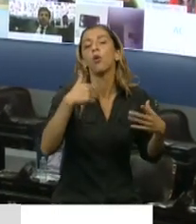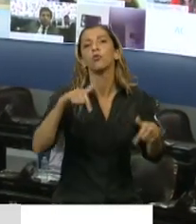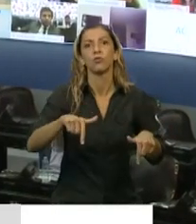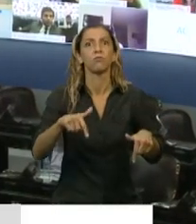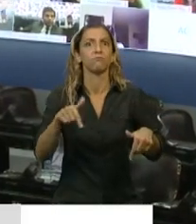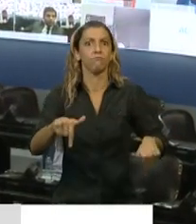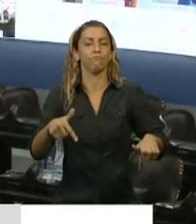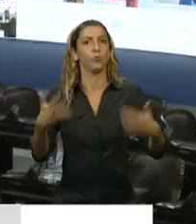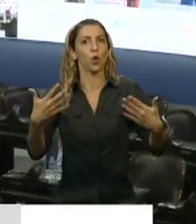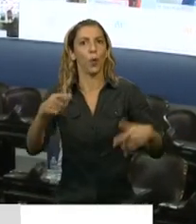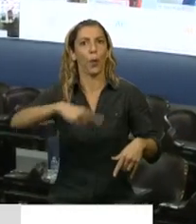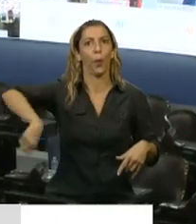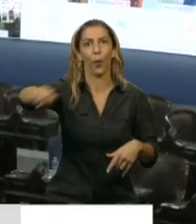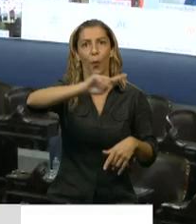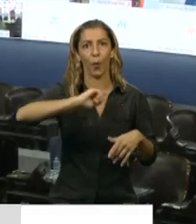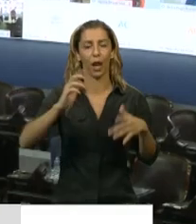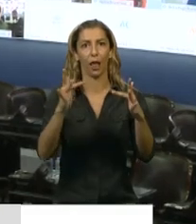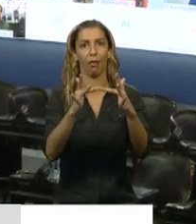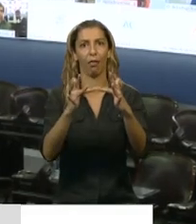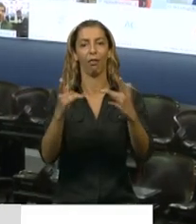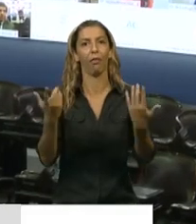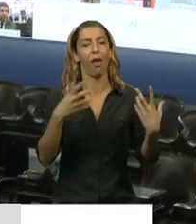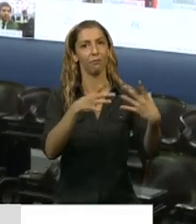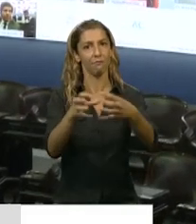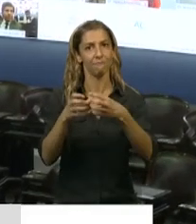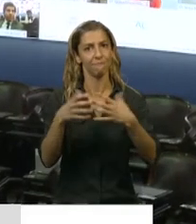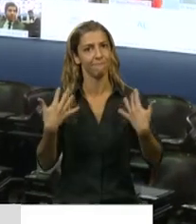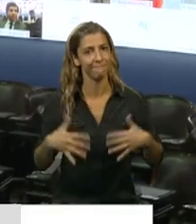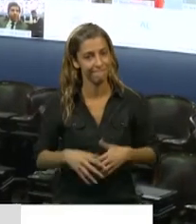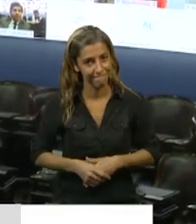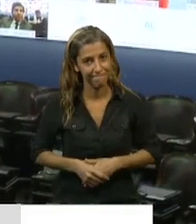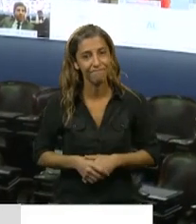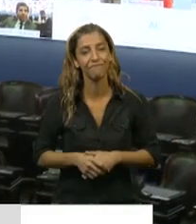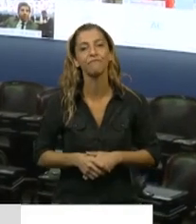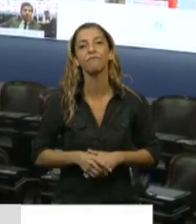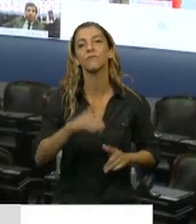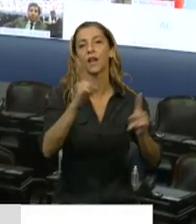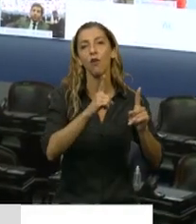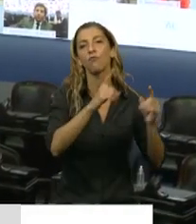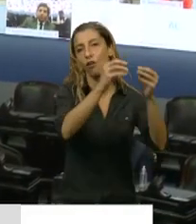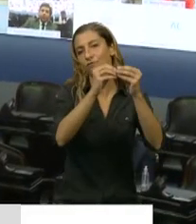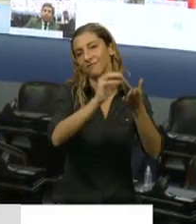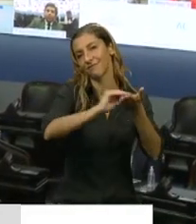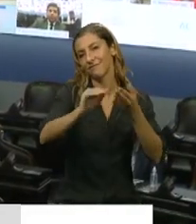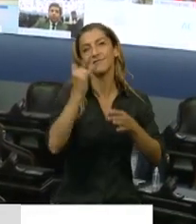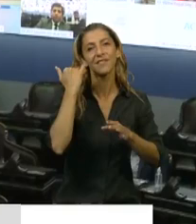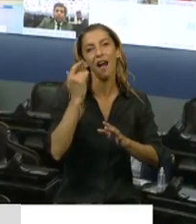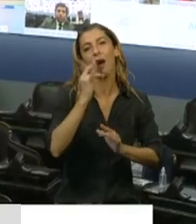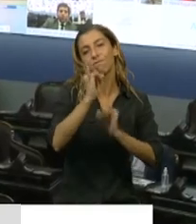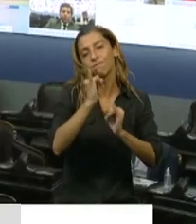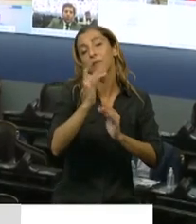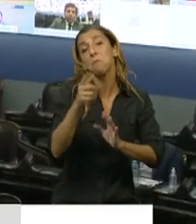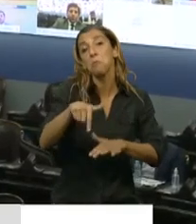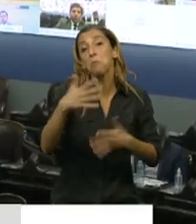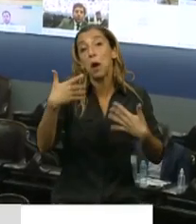anteriormente, tal vez una situación que quede para siempre. Y que esta posibilidad